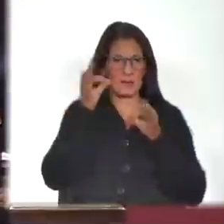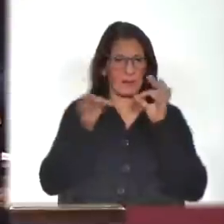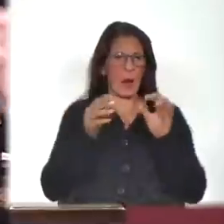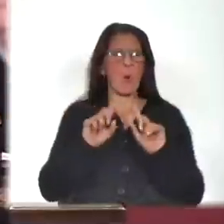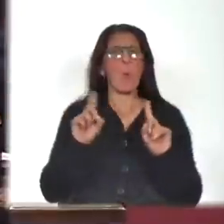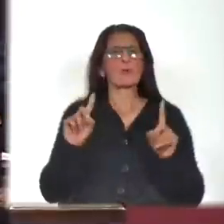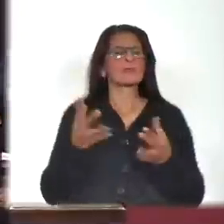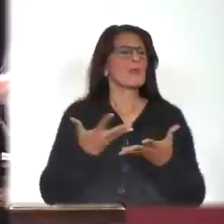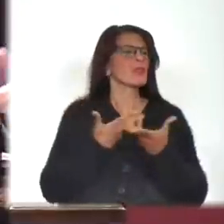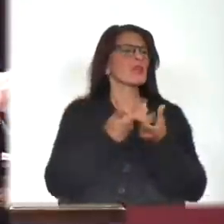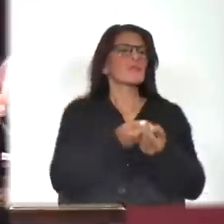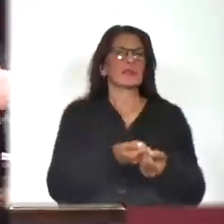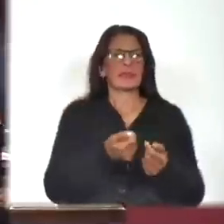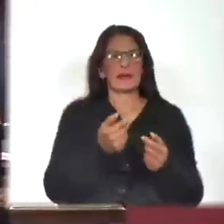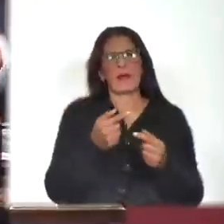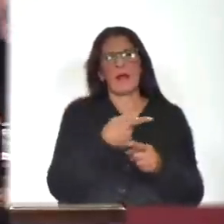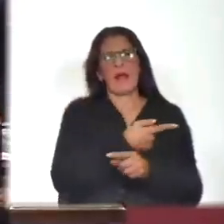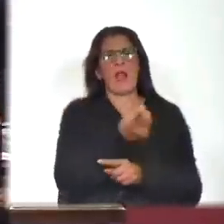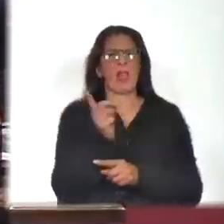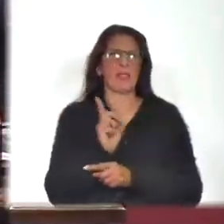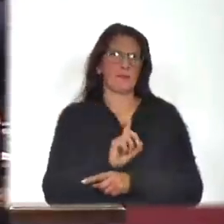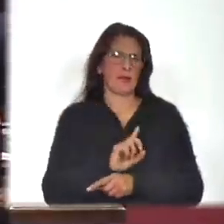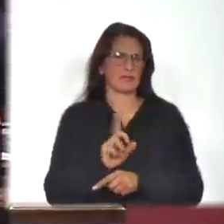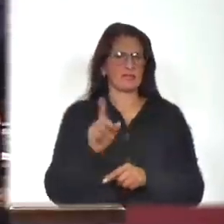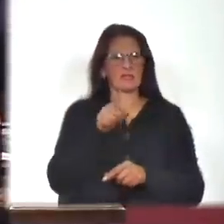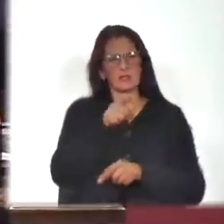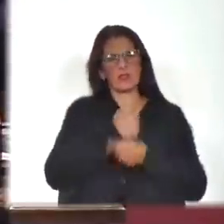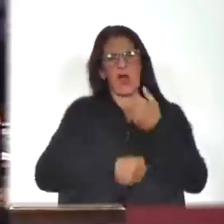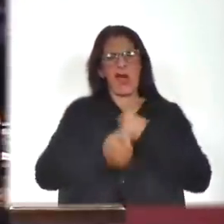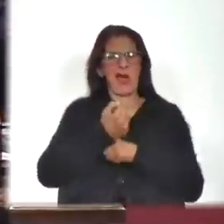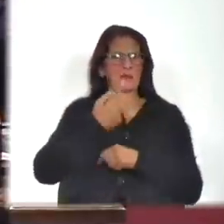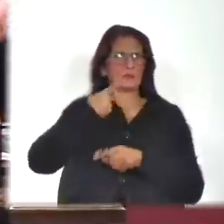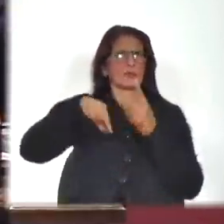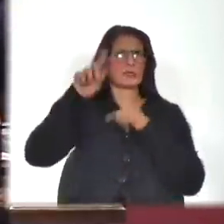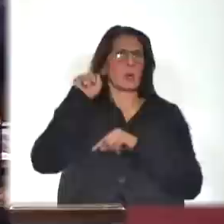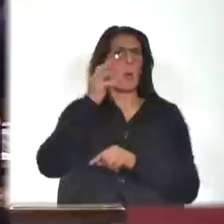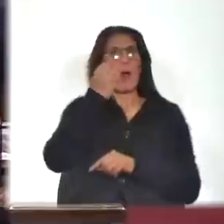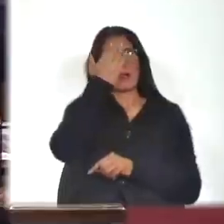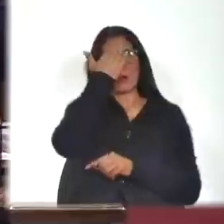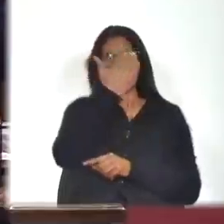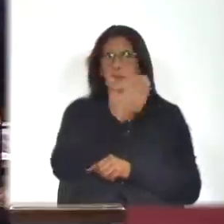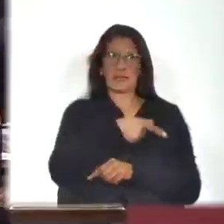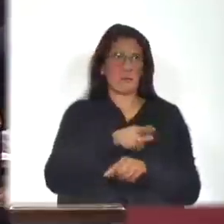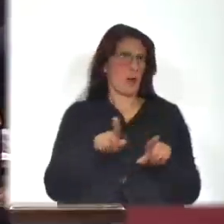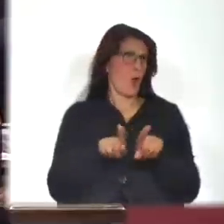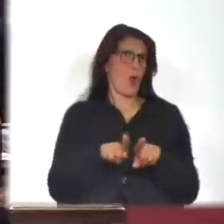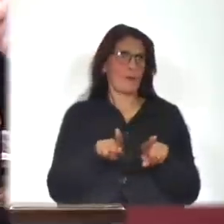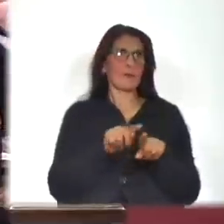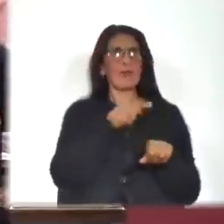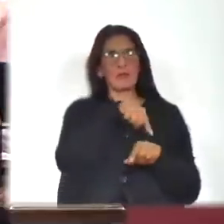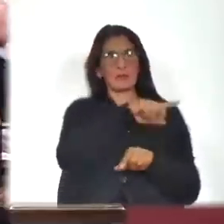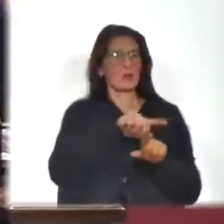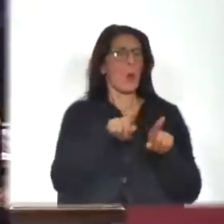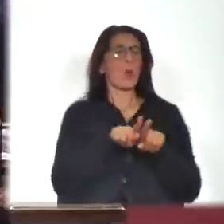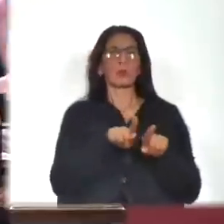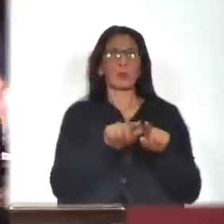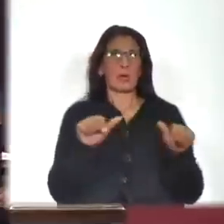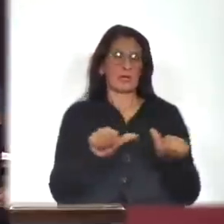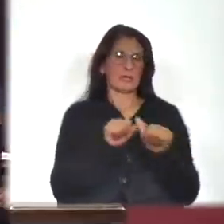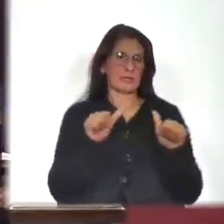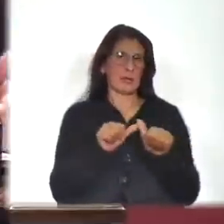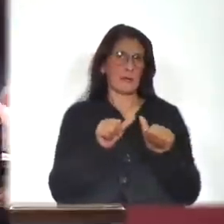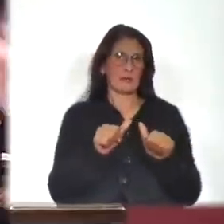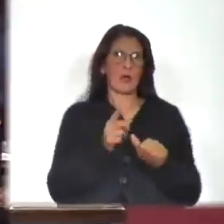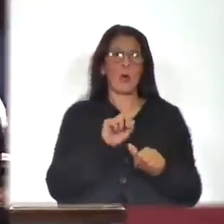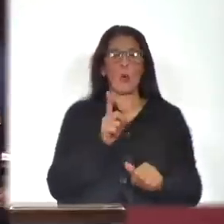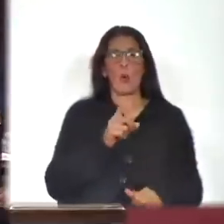haciendo referencia a los actos de los demás. Esto lo sostuve en años anteriores cuando gobernaba el Frente Ampli y se me decía, ustedes hacían lo mismo. Y yo decía, no, no pueden contestar